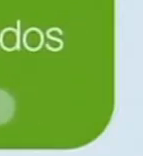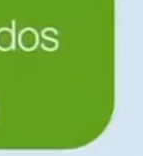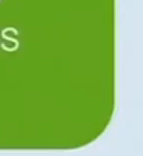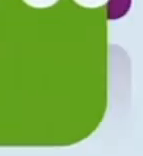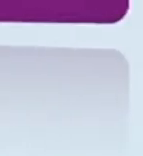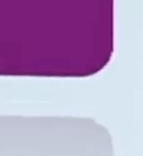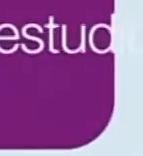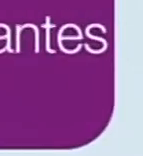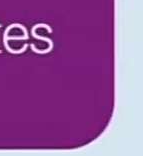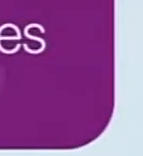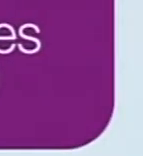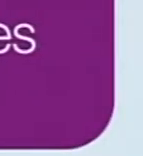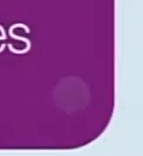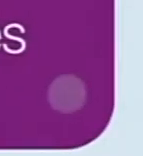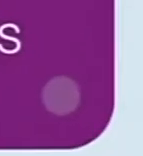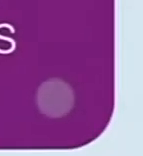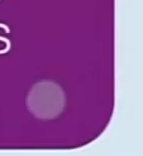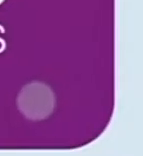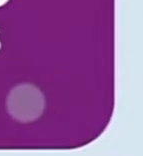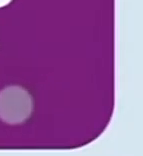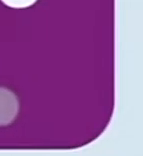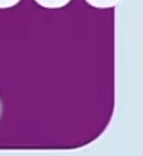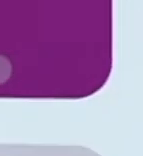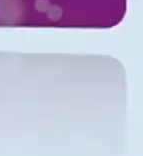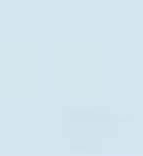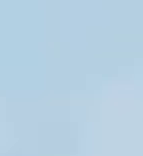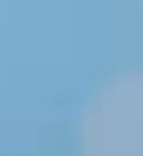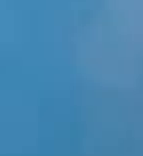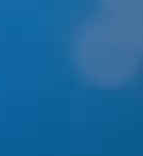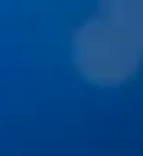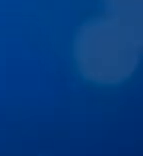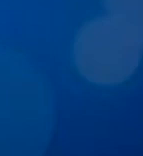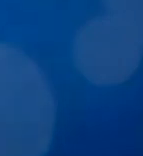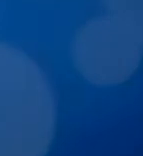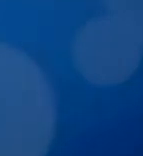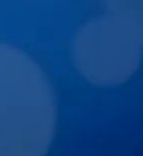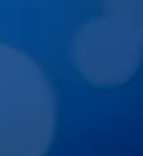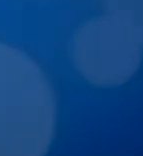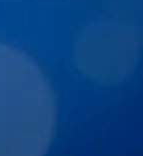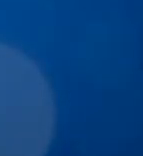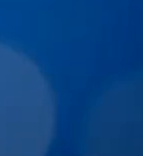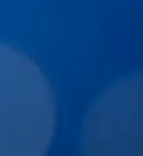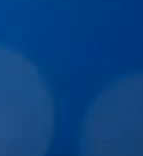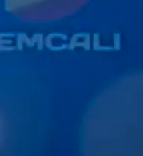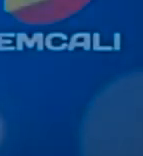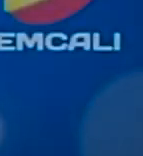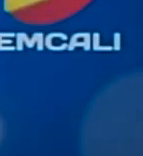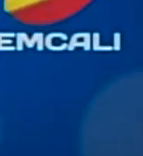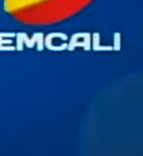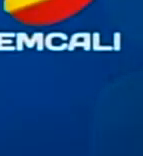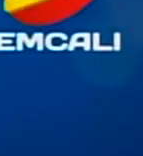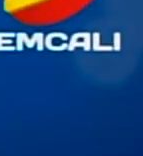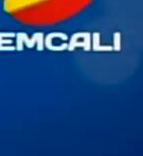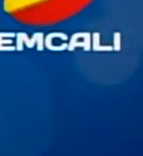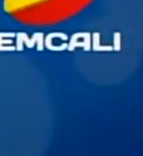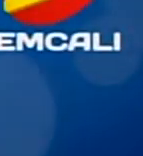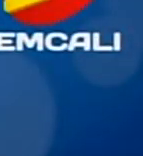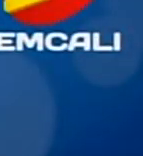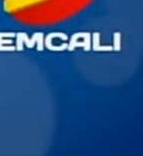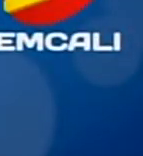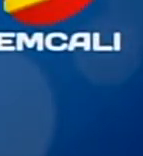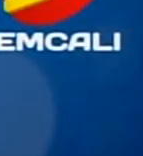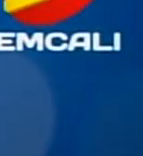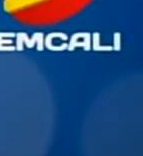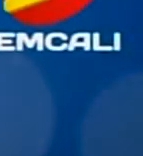capacitados 150 mil estudiantes beneficiados más inversión en educación es un hecho Alcaldía de Santiago de Cali